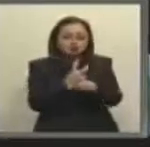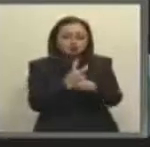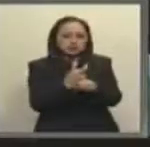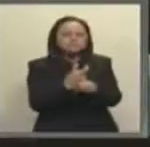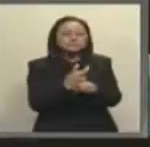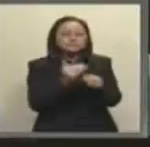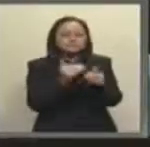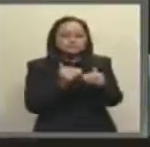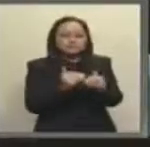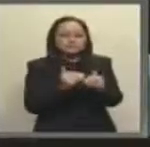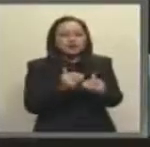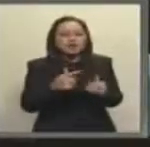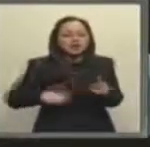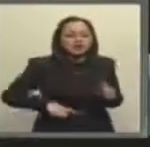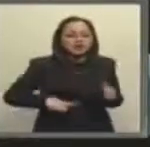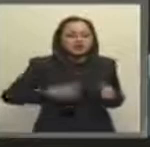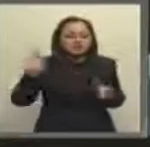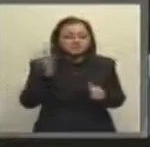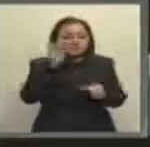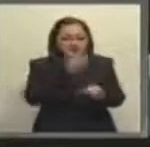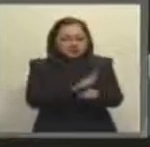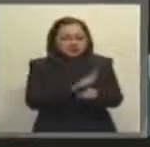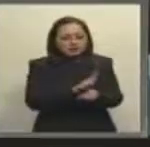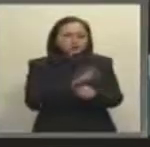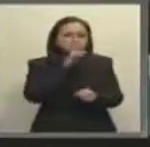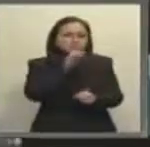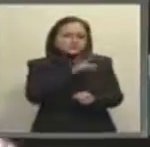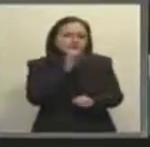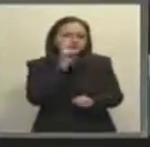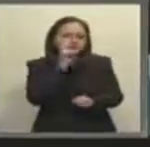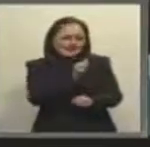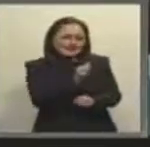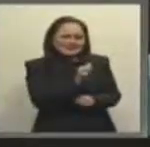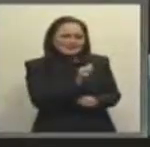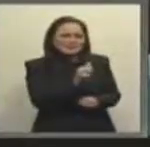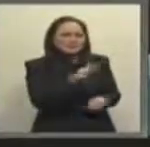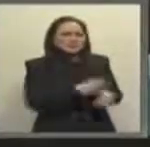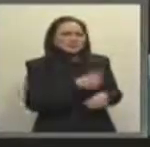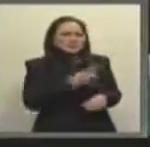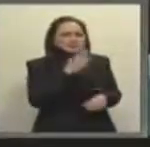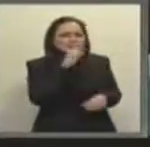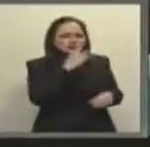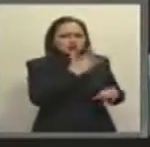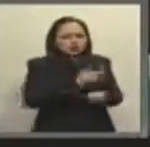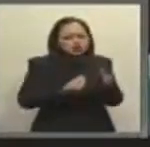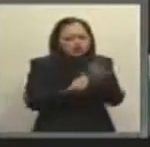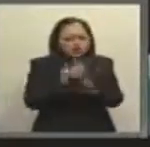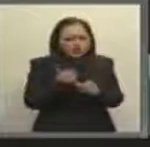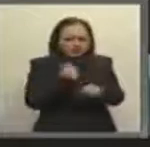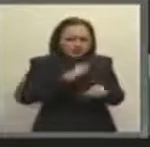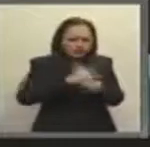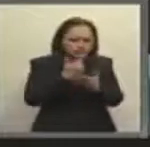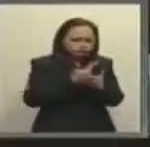ese artículo, el gobierno federal no responderá por las obligaciones a cargo de la nueva administradora